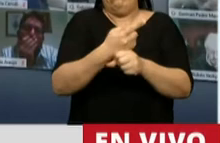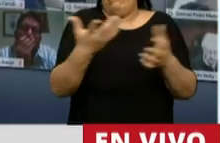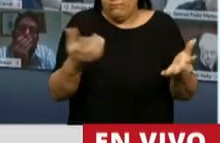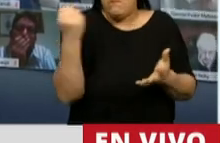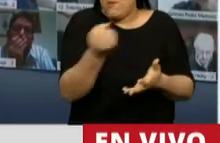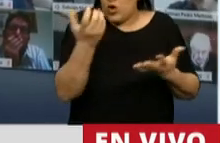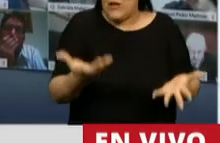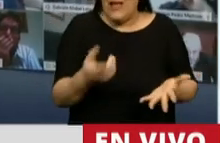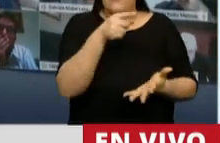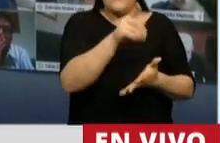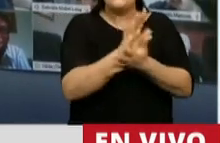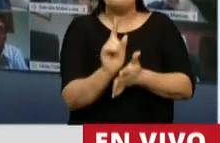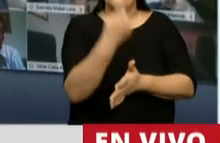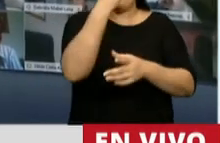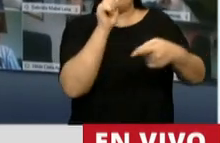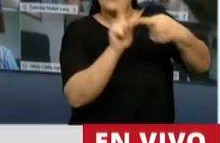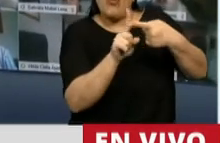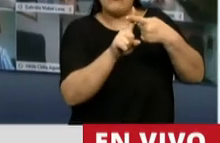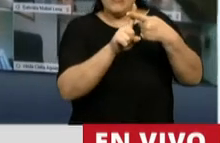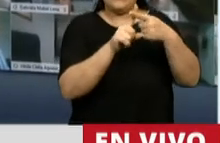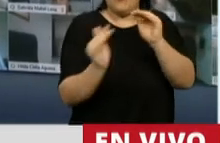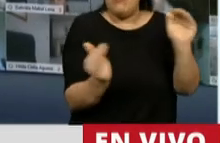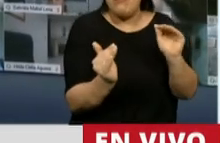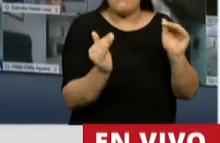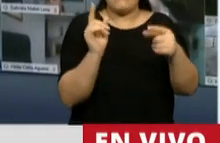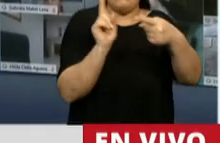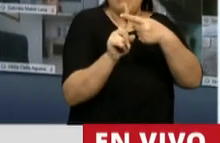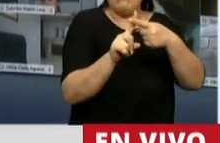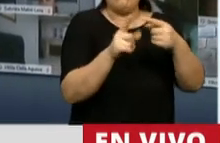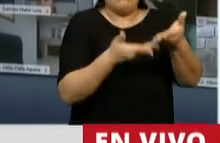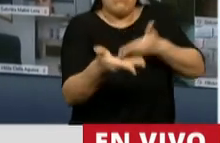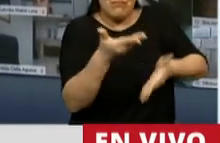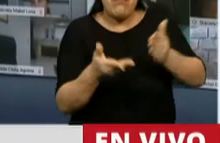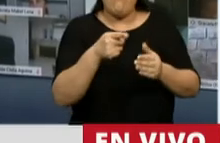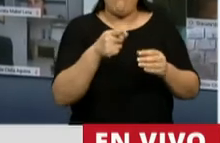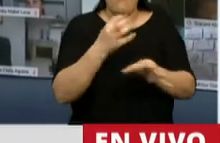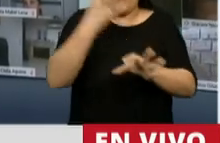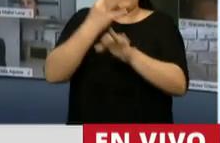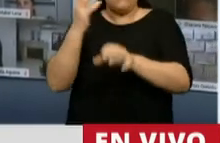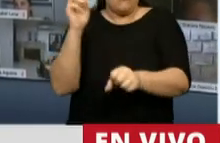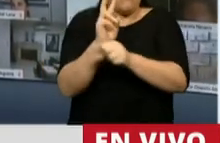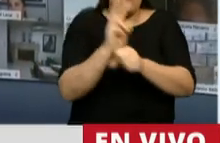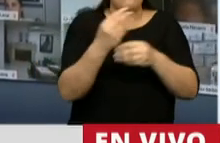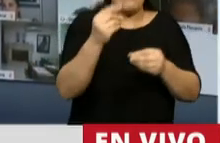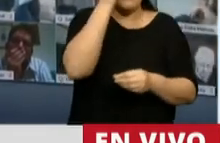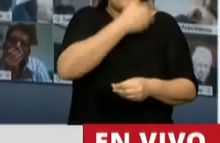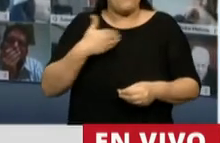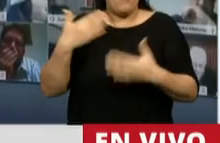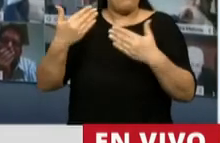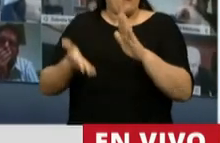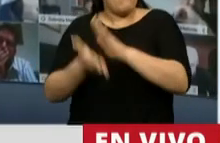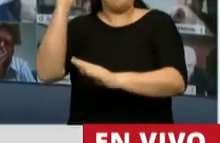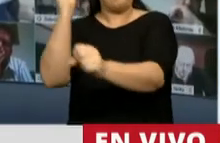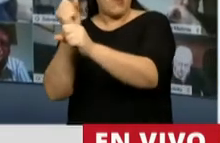chicos reciben su primera socialización en la primera infancia, quedan al cuidado de profesionales para que sus madres y padres puedan salir a trabajar.